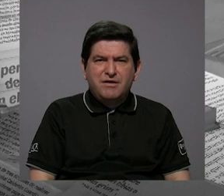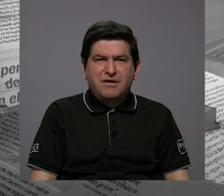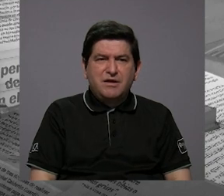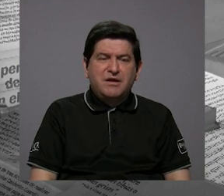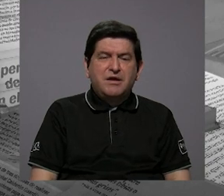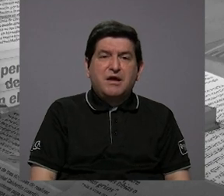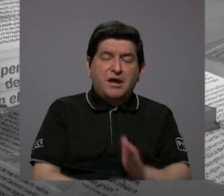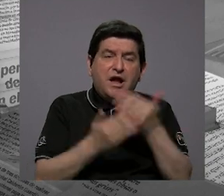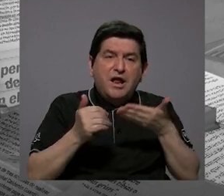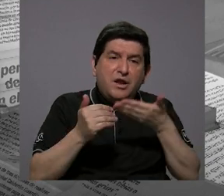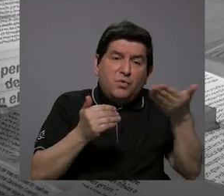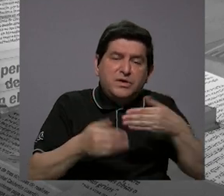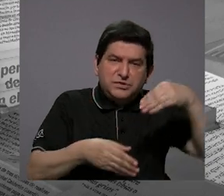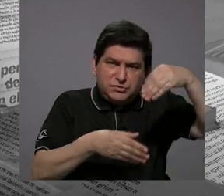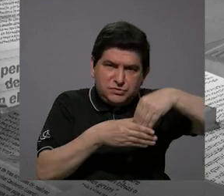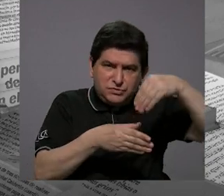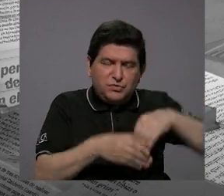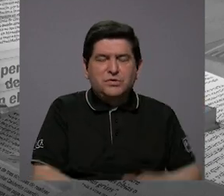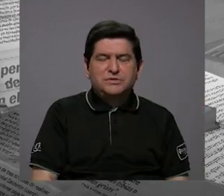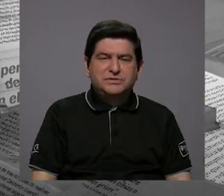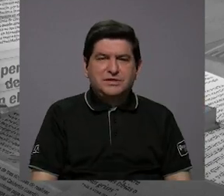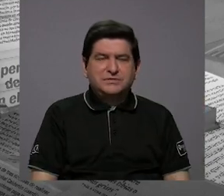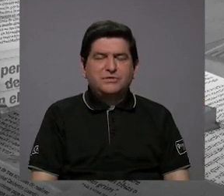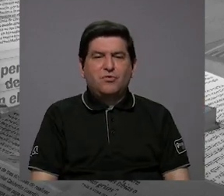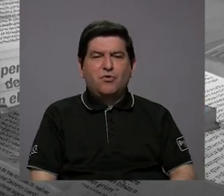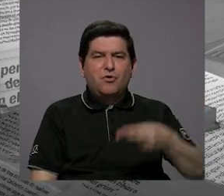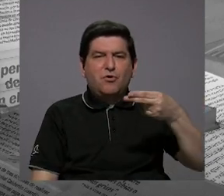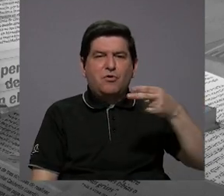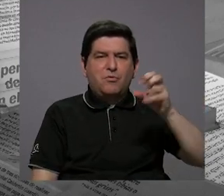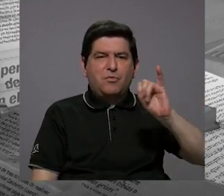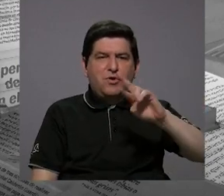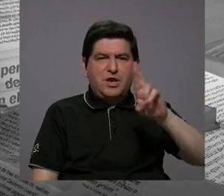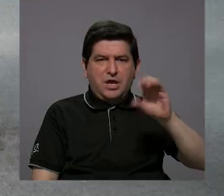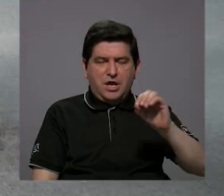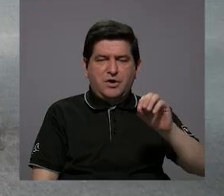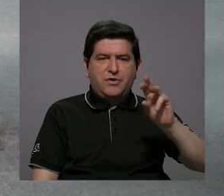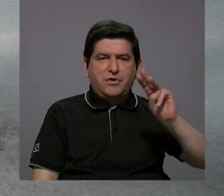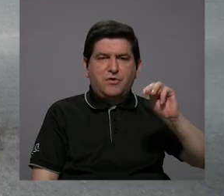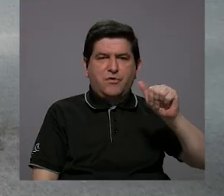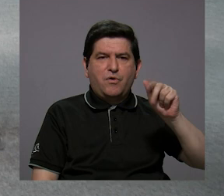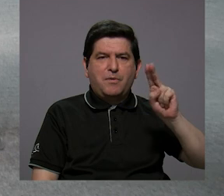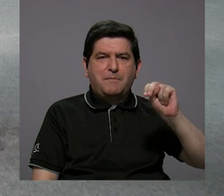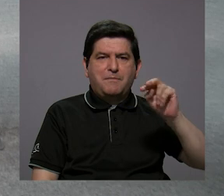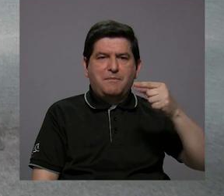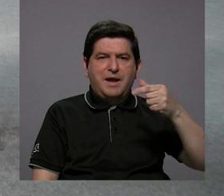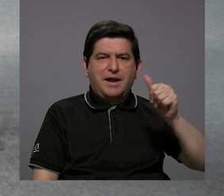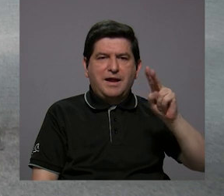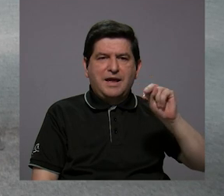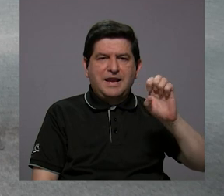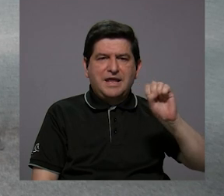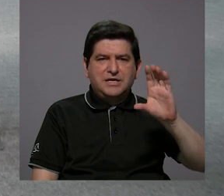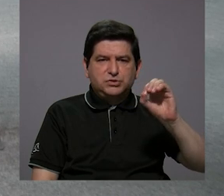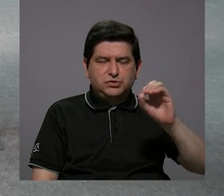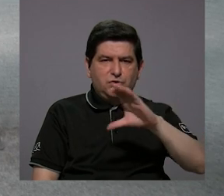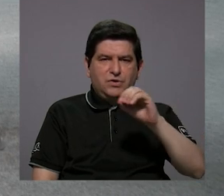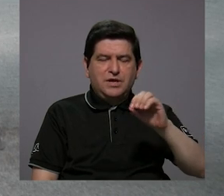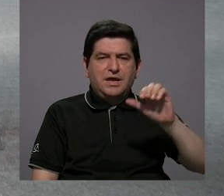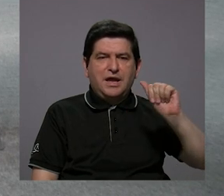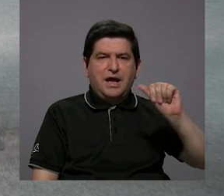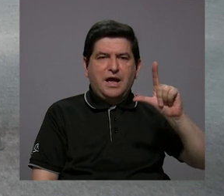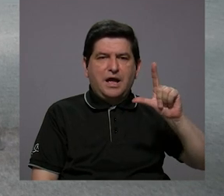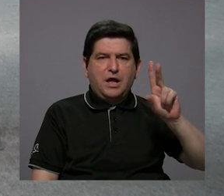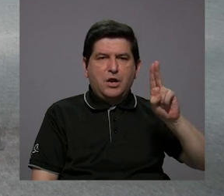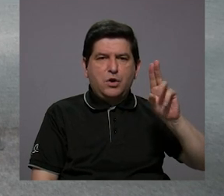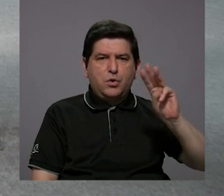entonces se cargan algunos elementos, por ejemplo, el hierro, el manganeso y el aluminio también